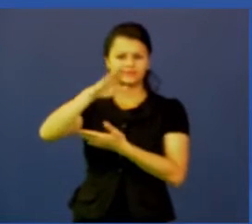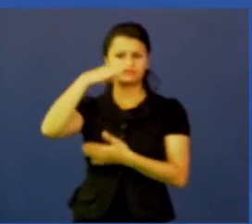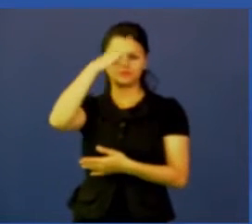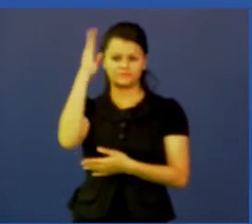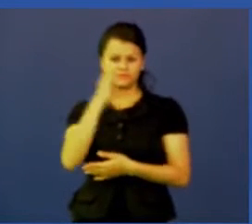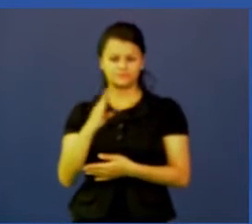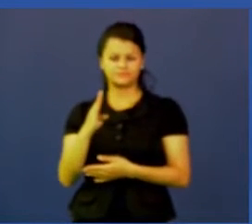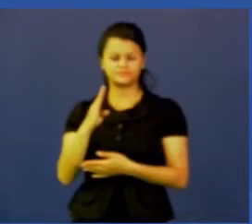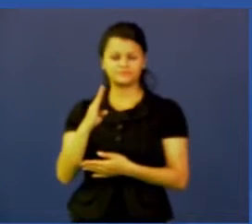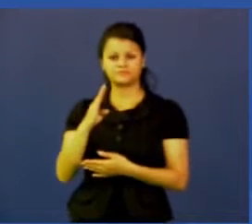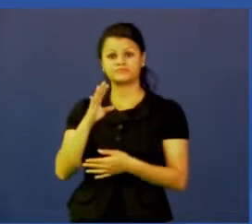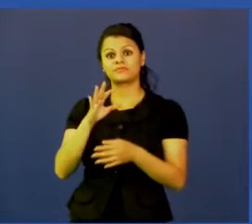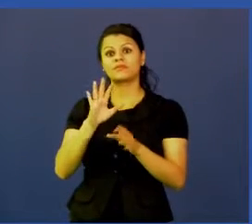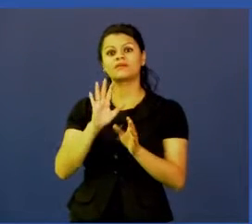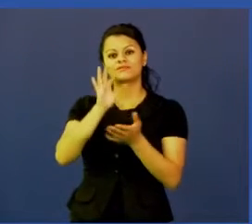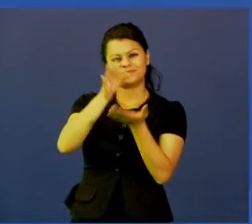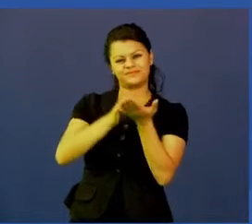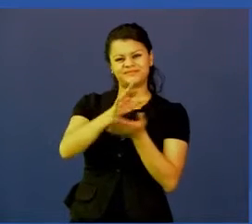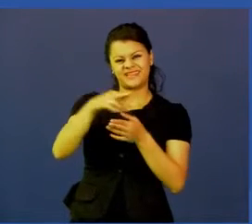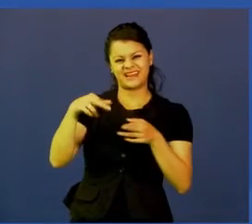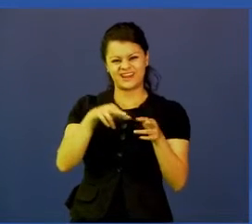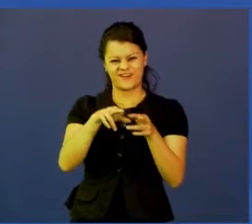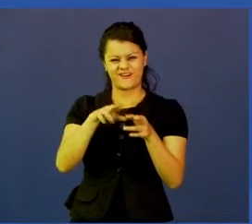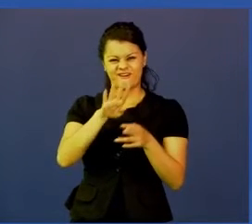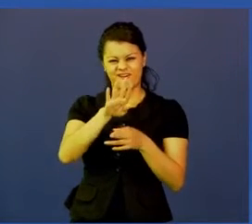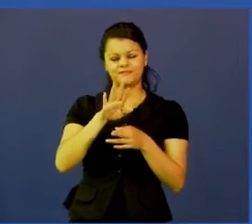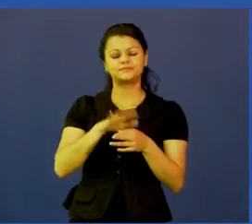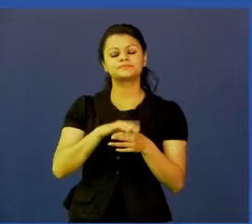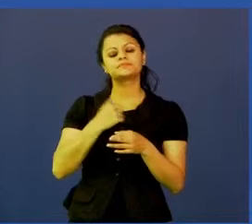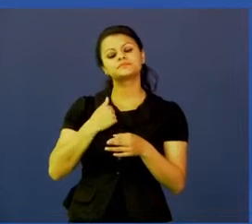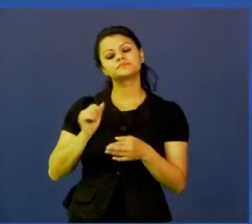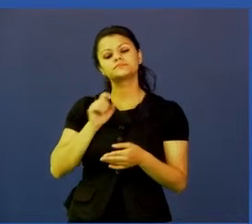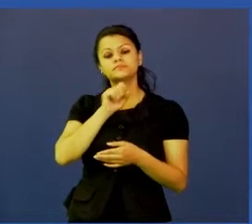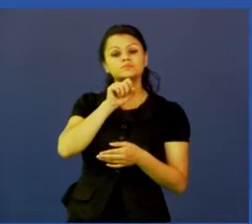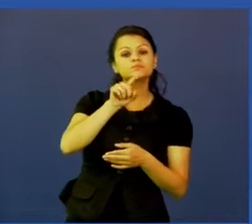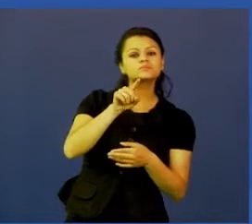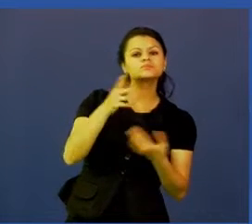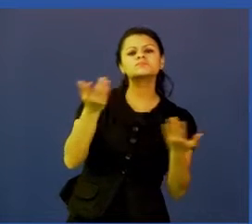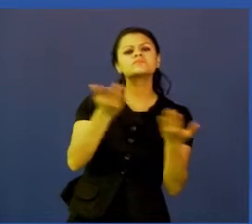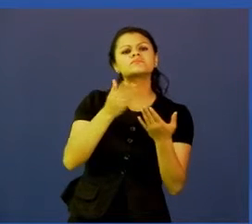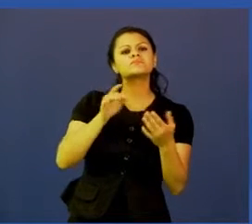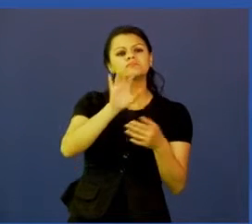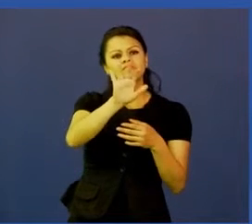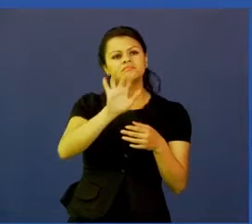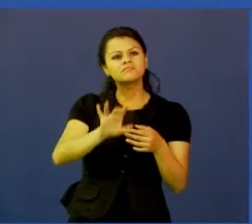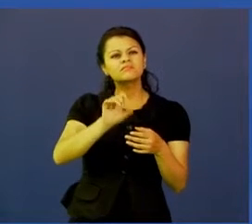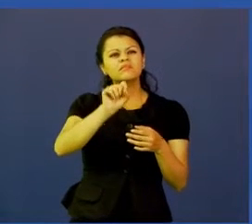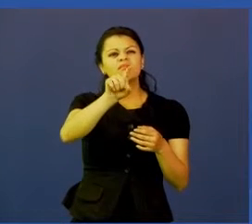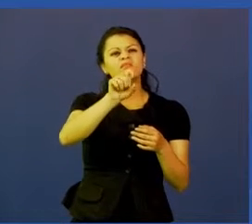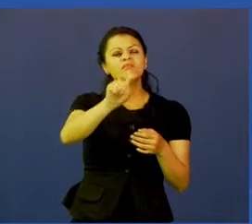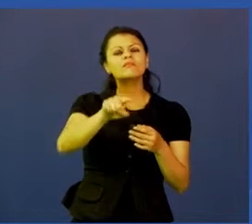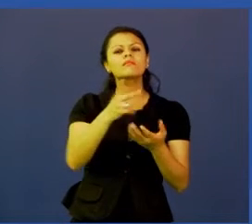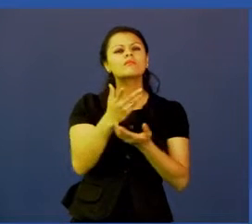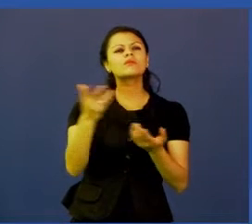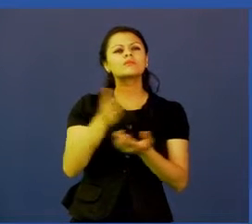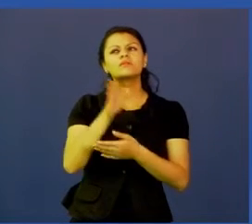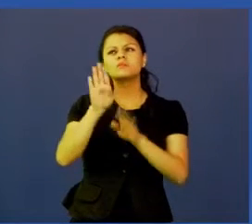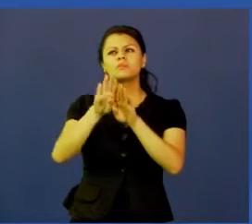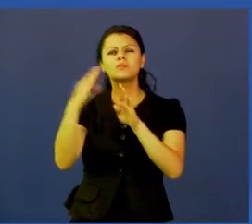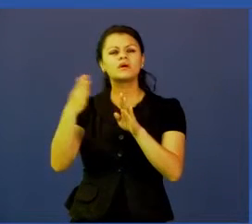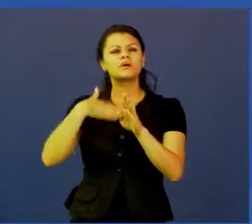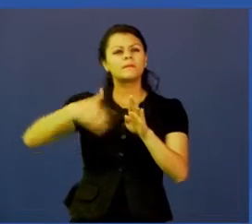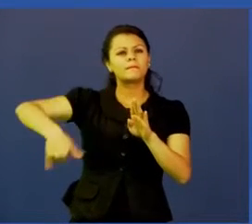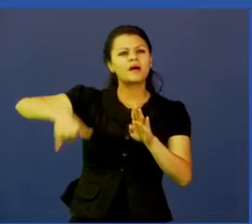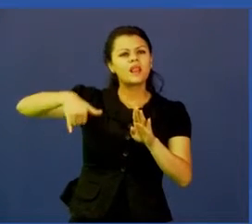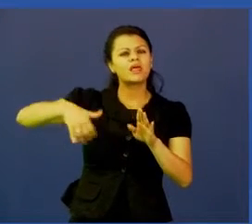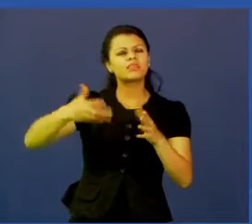En el Rio de Janeiro, pues uno le pregunta a qué puerta tengo que ir, dónde tengo que reclamar mi equipaje y él va contestando. Y eso